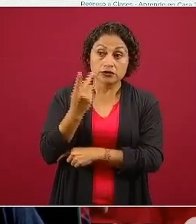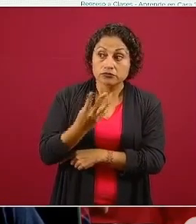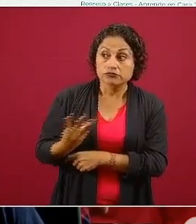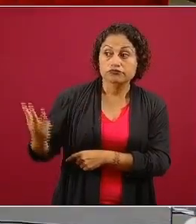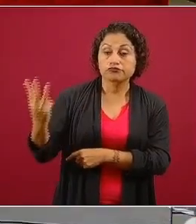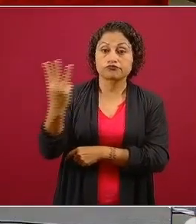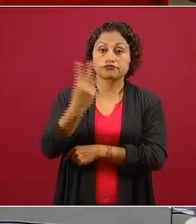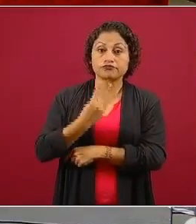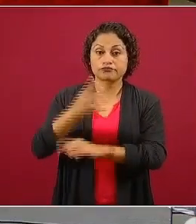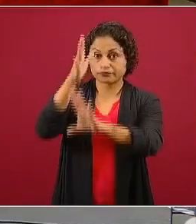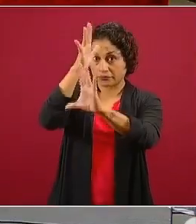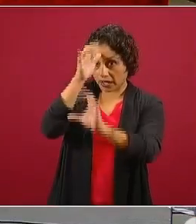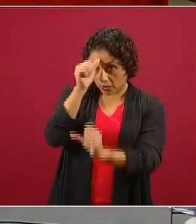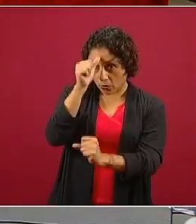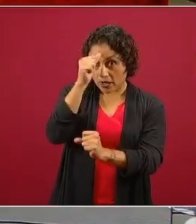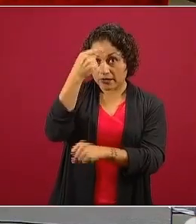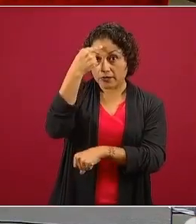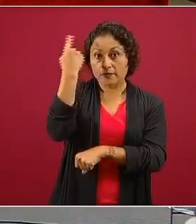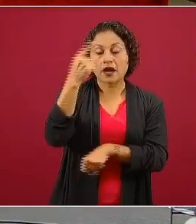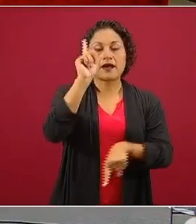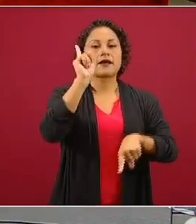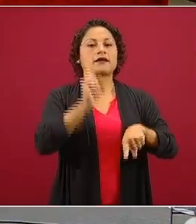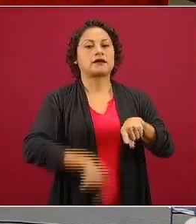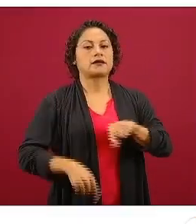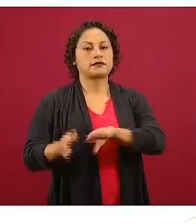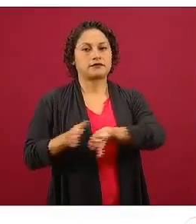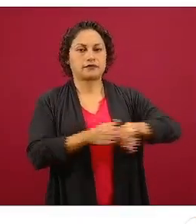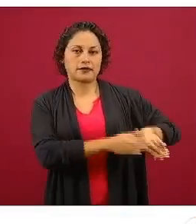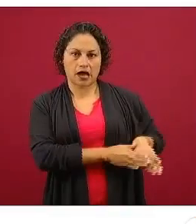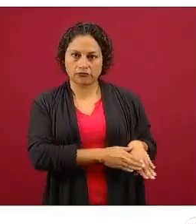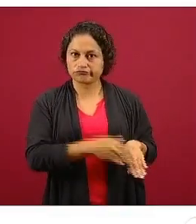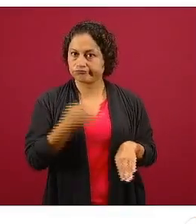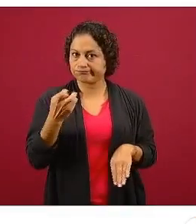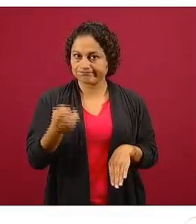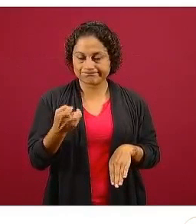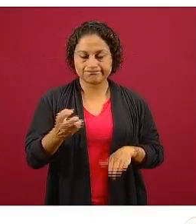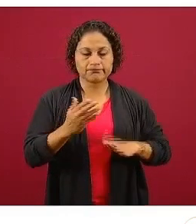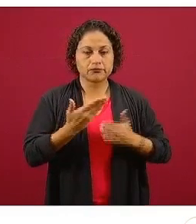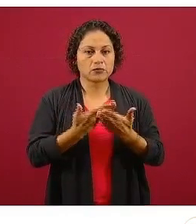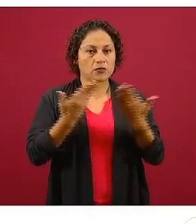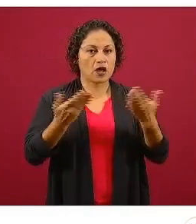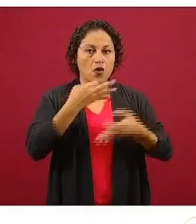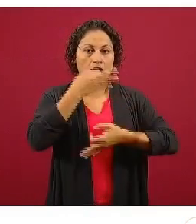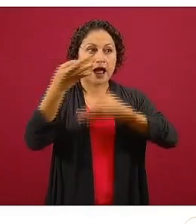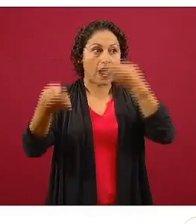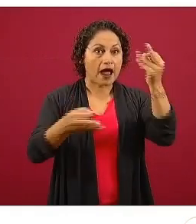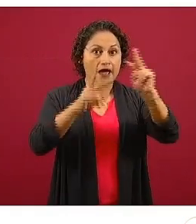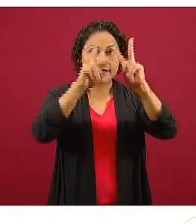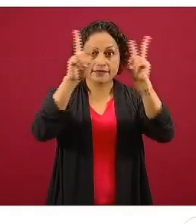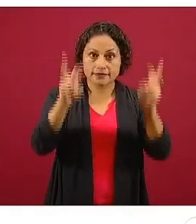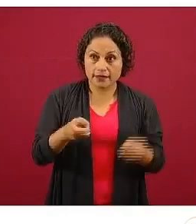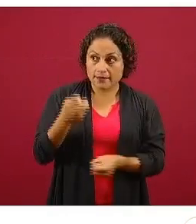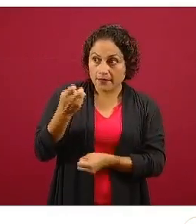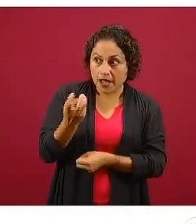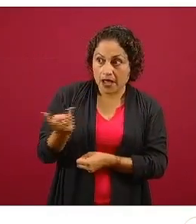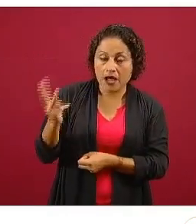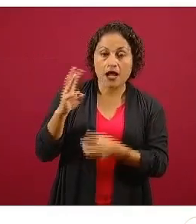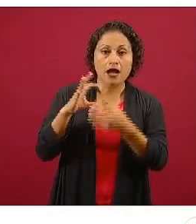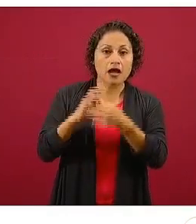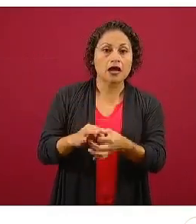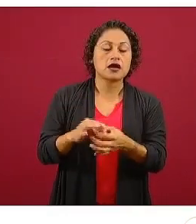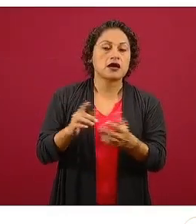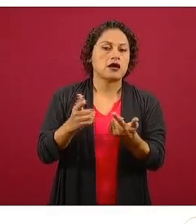señal sea totalmente limpia y no haya ningún tipo de publicidad o de anuncios de ningún tipo, ni